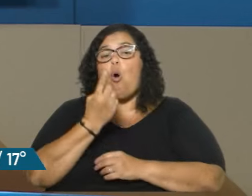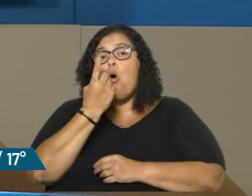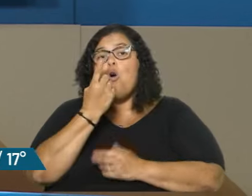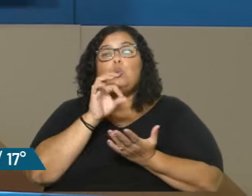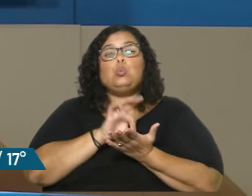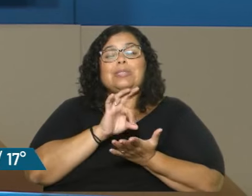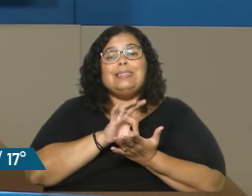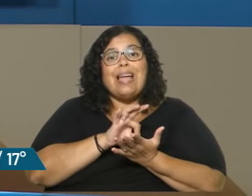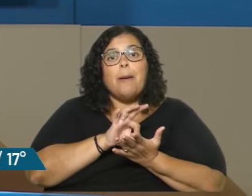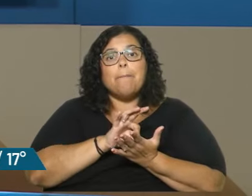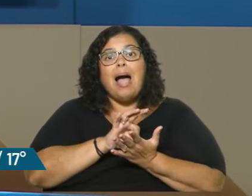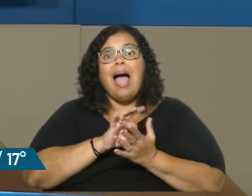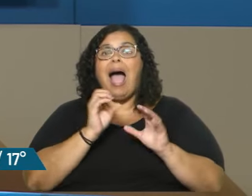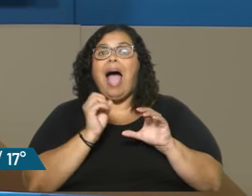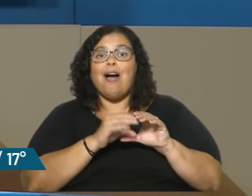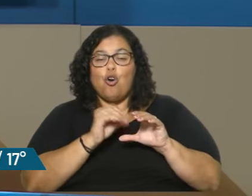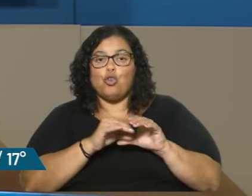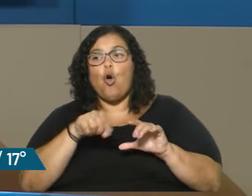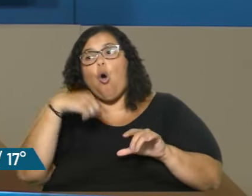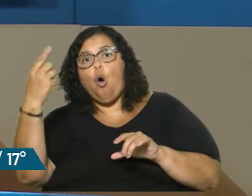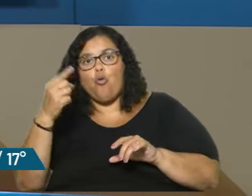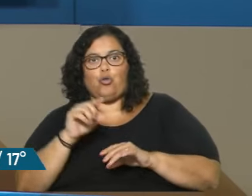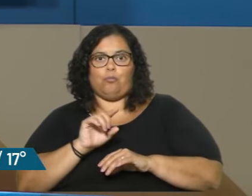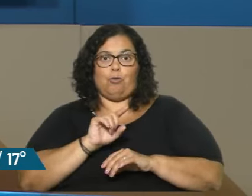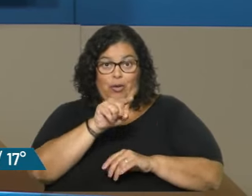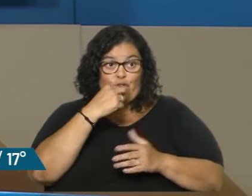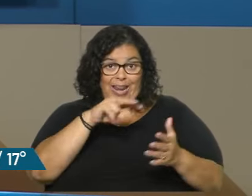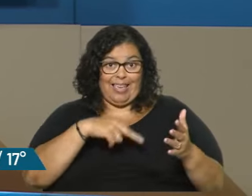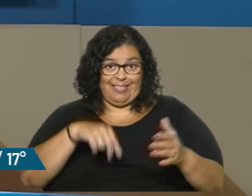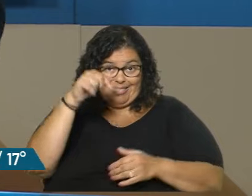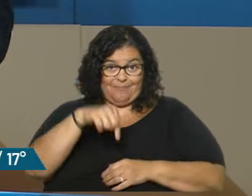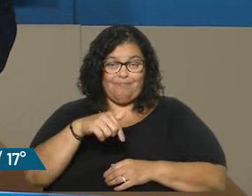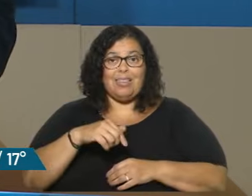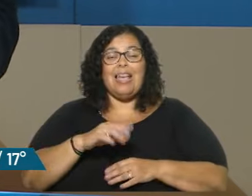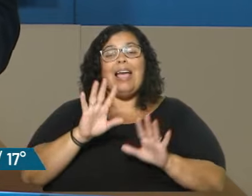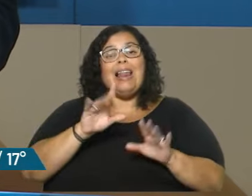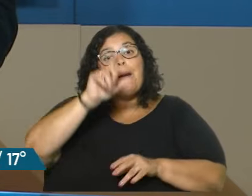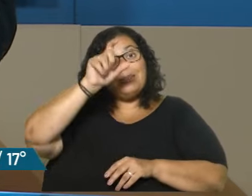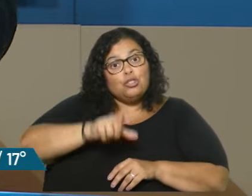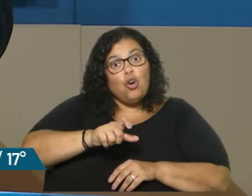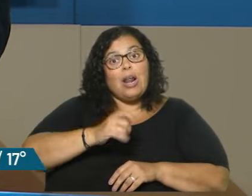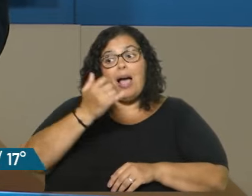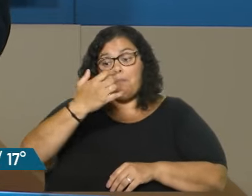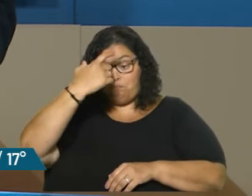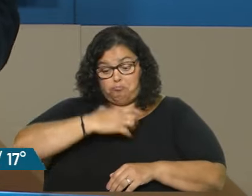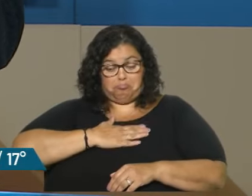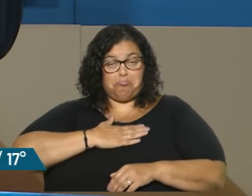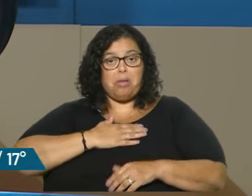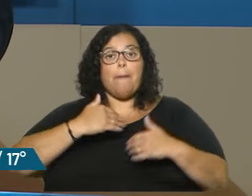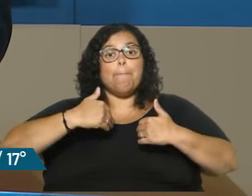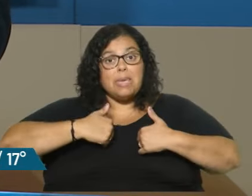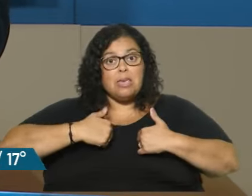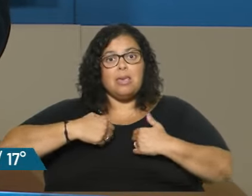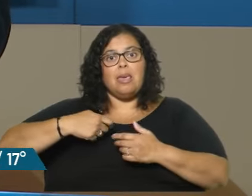que sea justamente de ahorro alternativo, que es lo que tú habías leído hoy. Que la persona tenga la posibilidad de